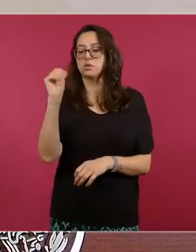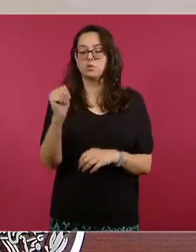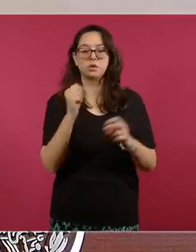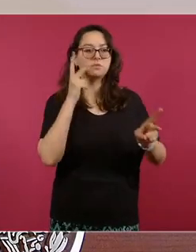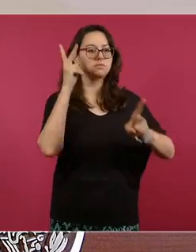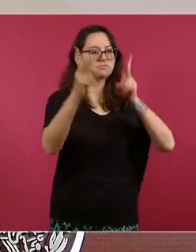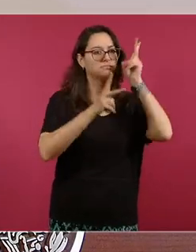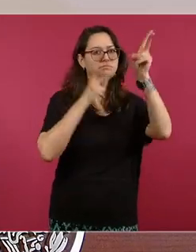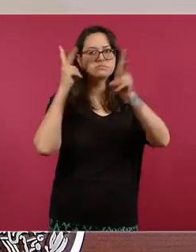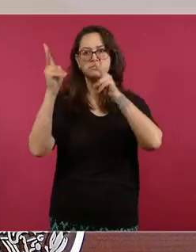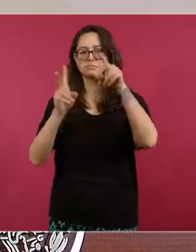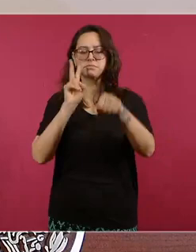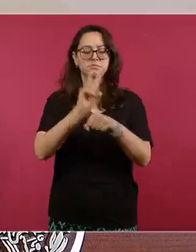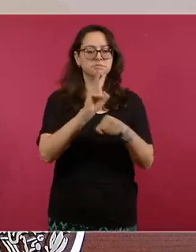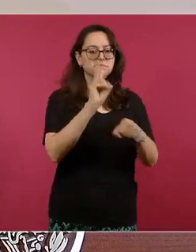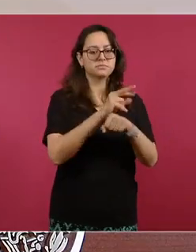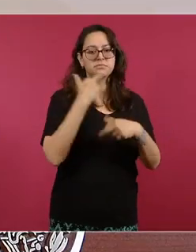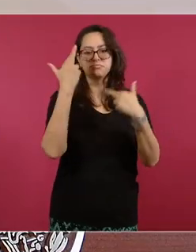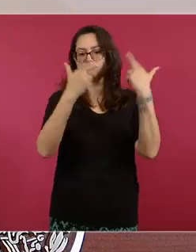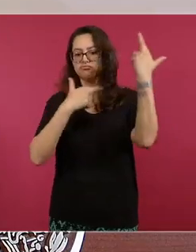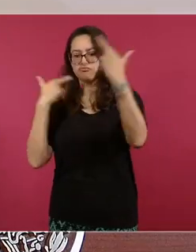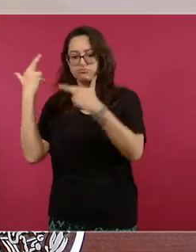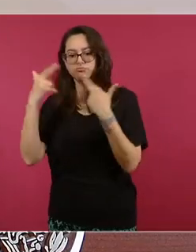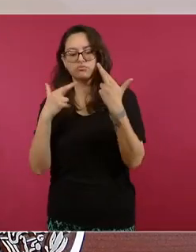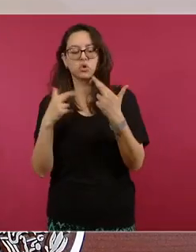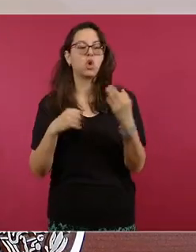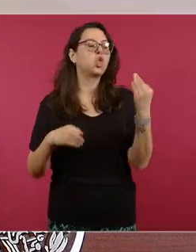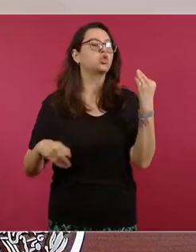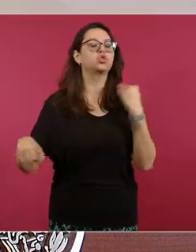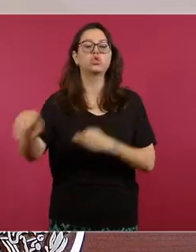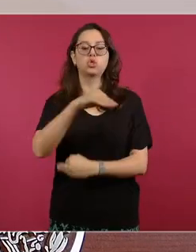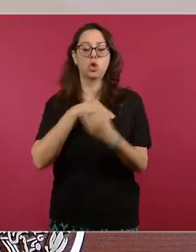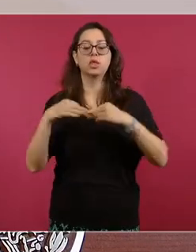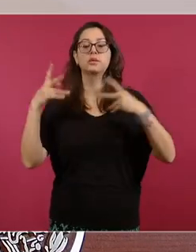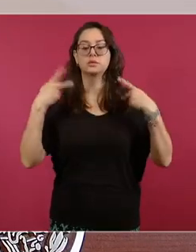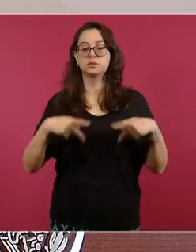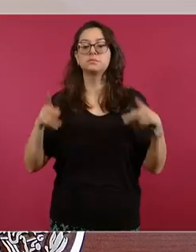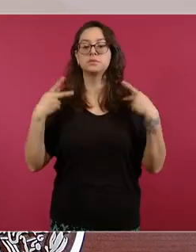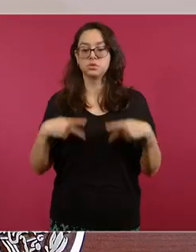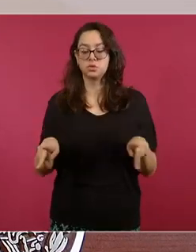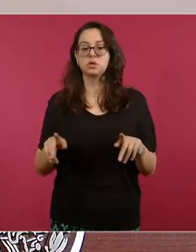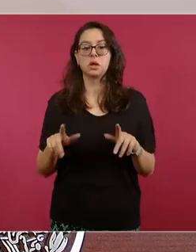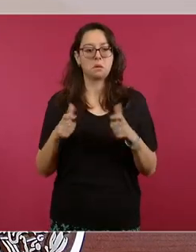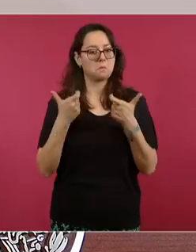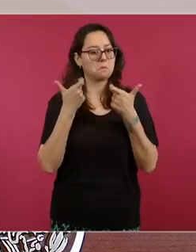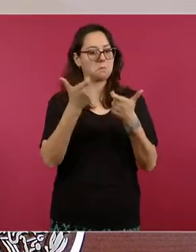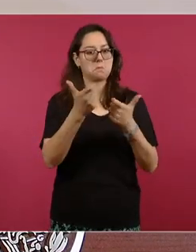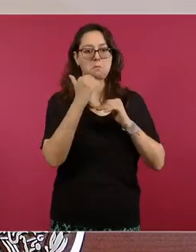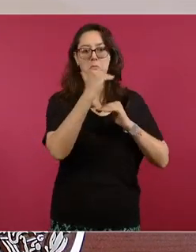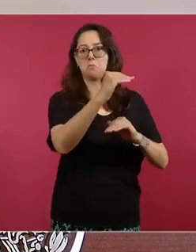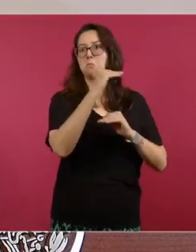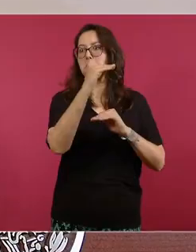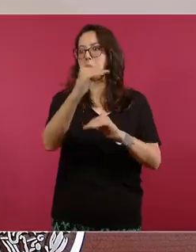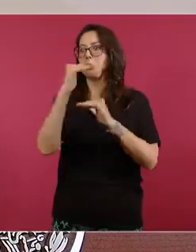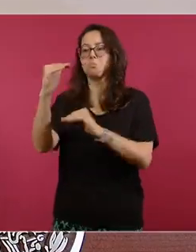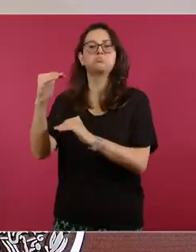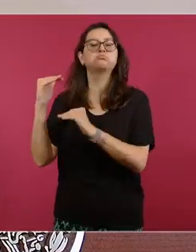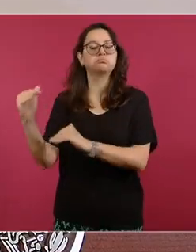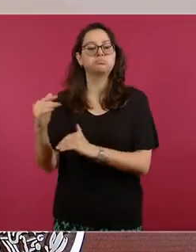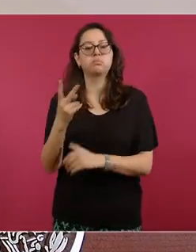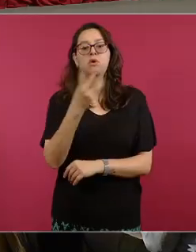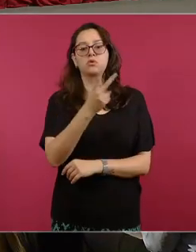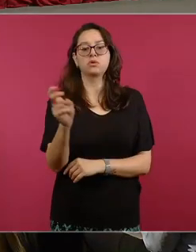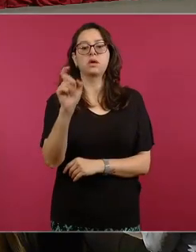de las cuales absolutamente todas ellas cumplieron con el precio correspondiente establecido por la CRE en esas